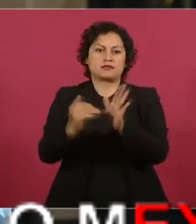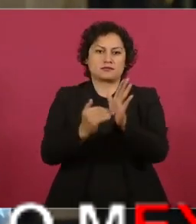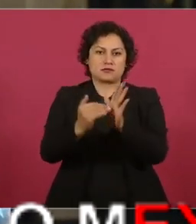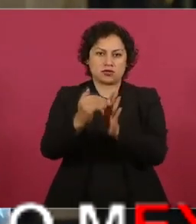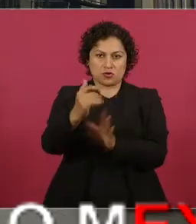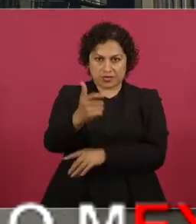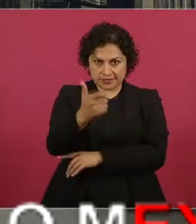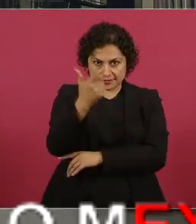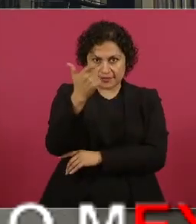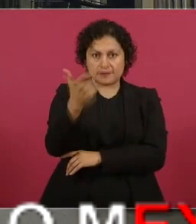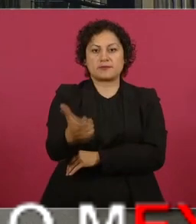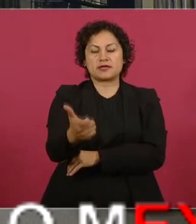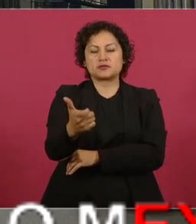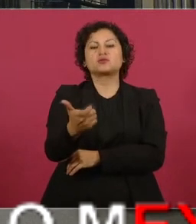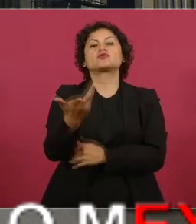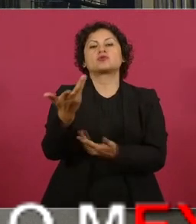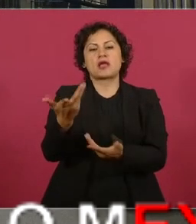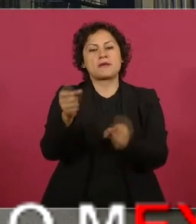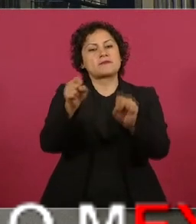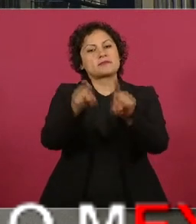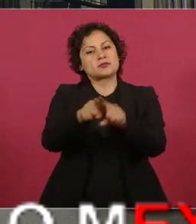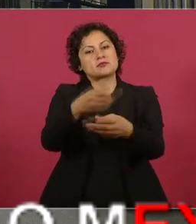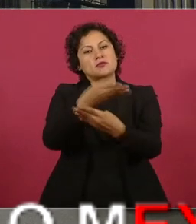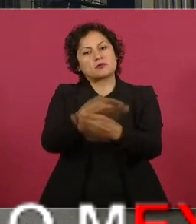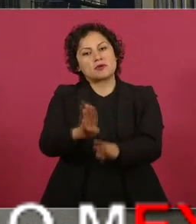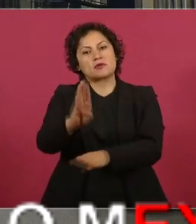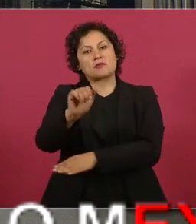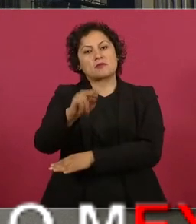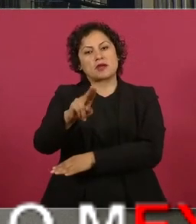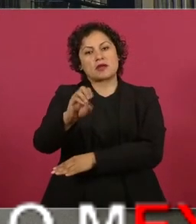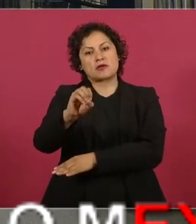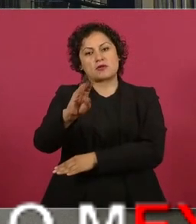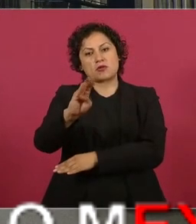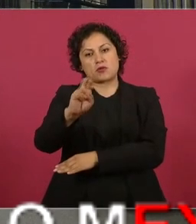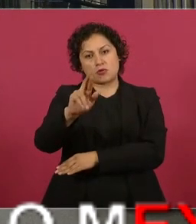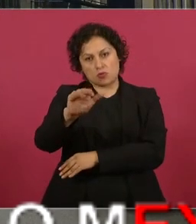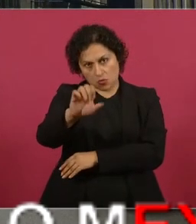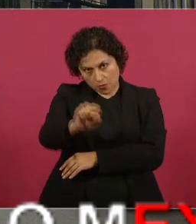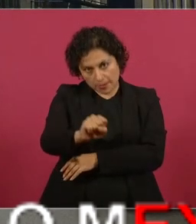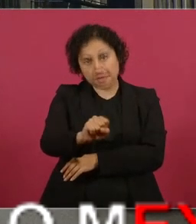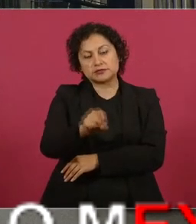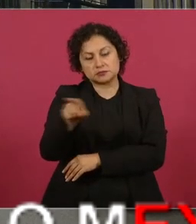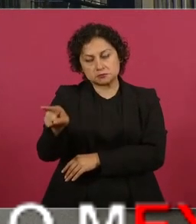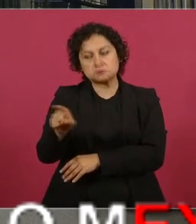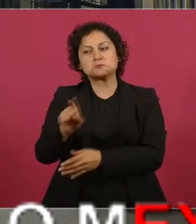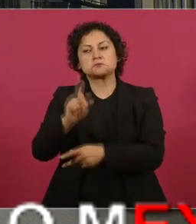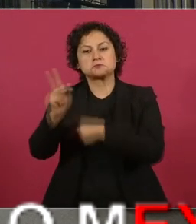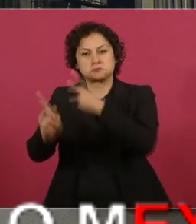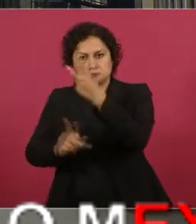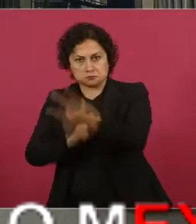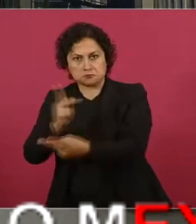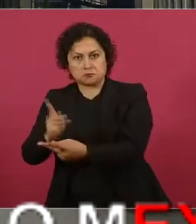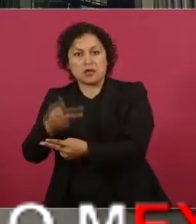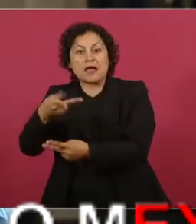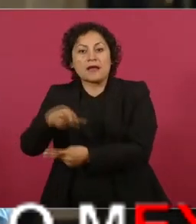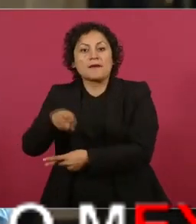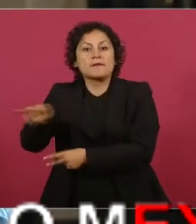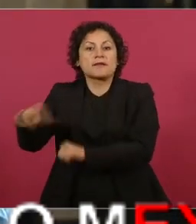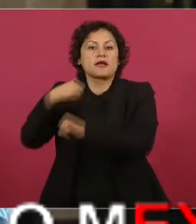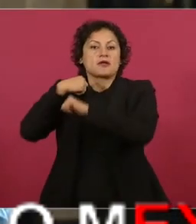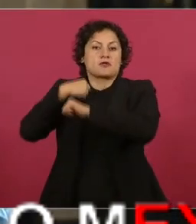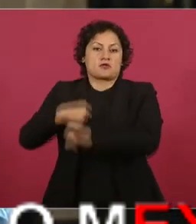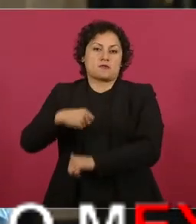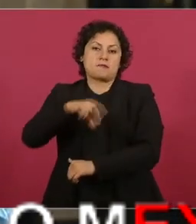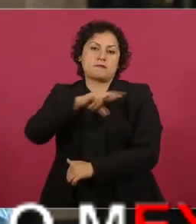todo esto se hizo pero manejado por privados y el problema es